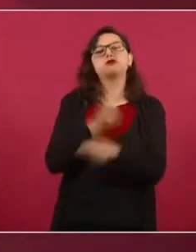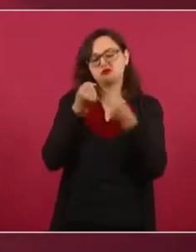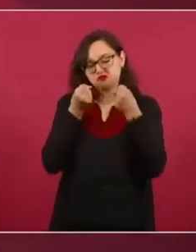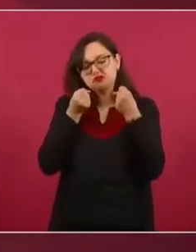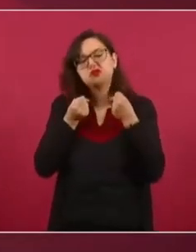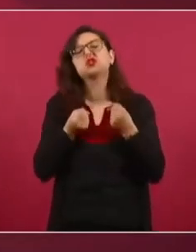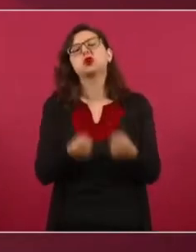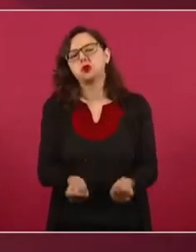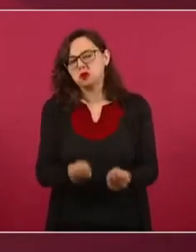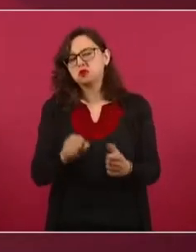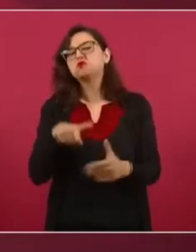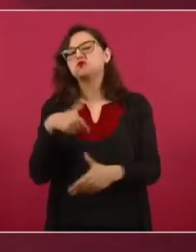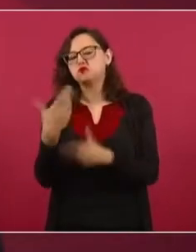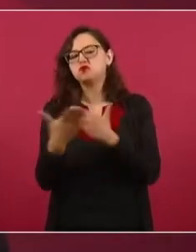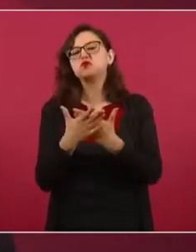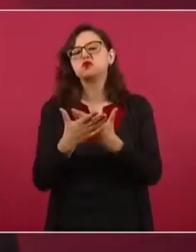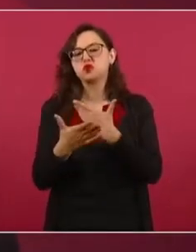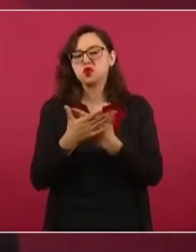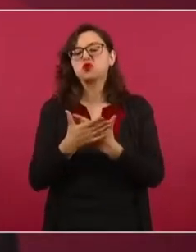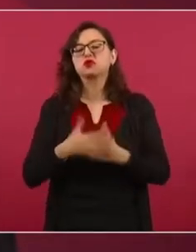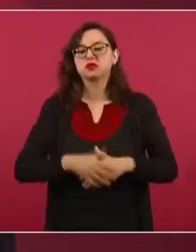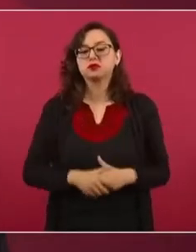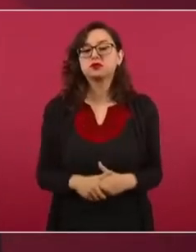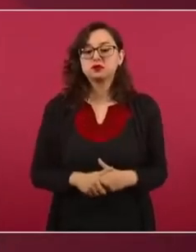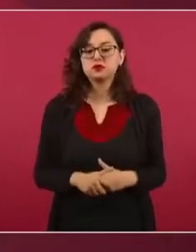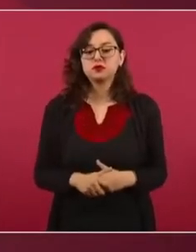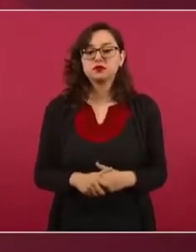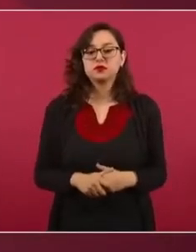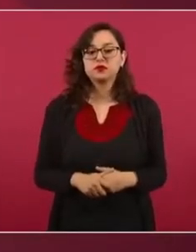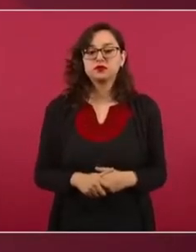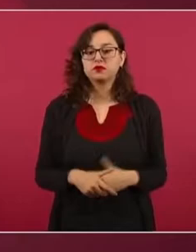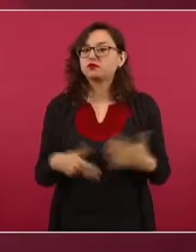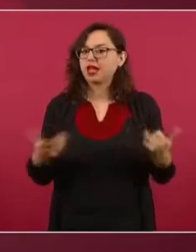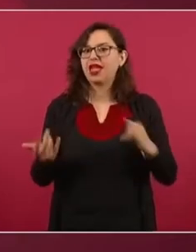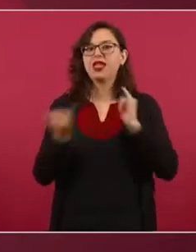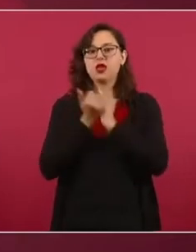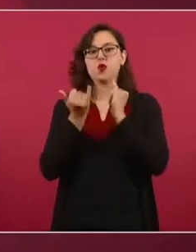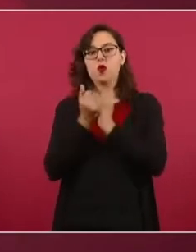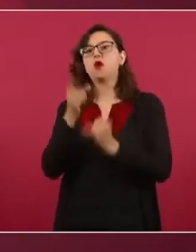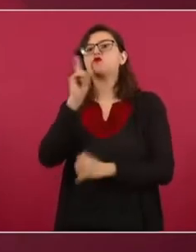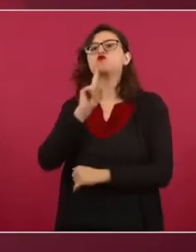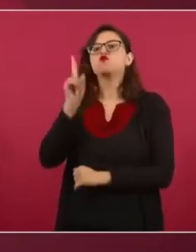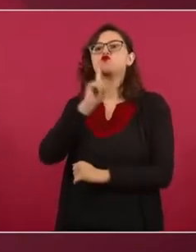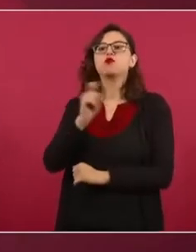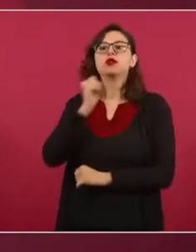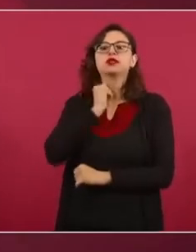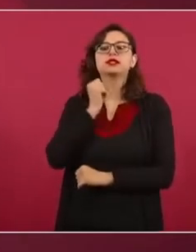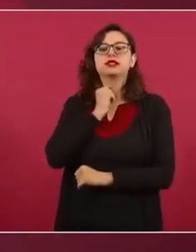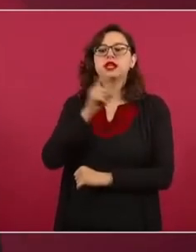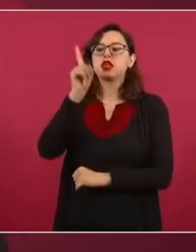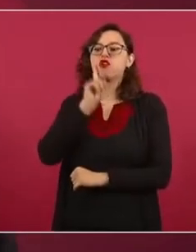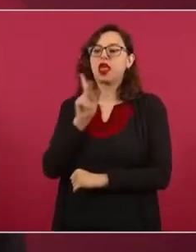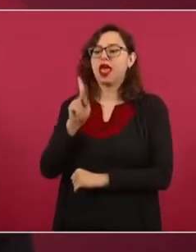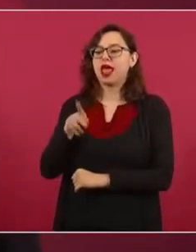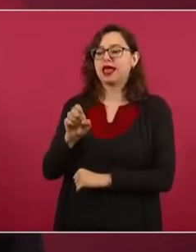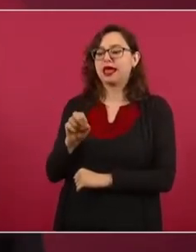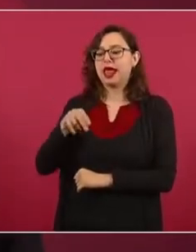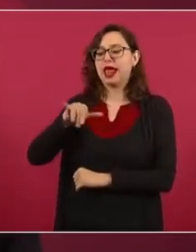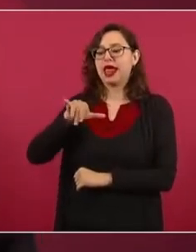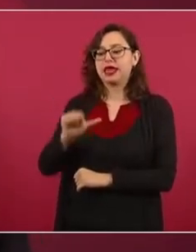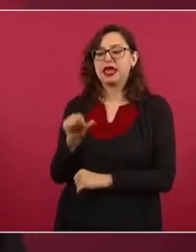En tono similar de lo que hizo la senadora panista Kenia López, que denunció que el gobierno federal